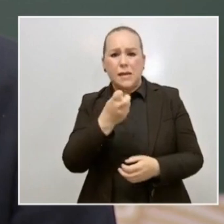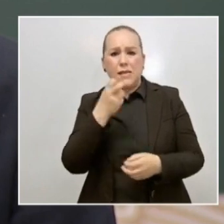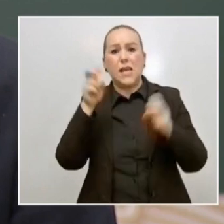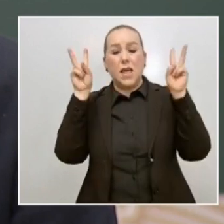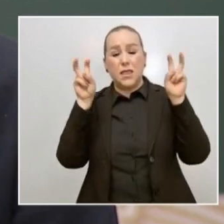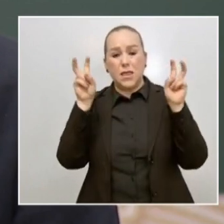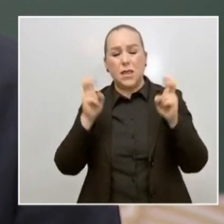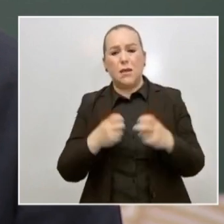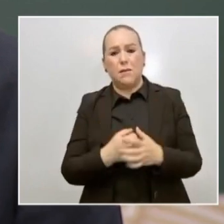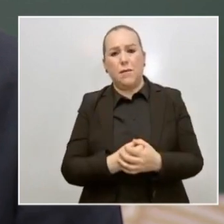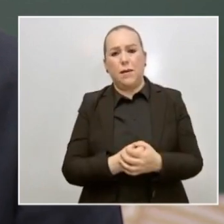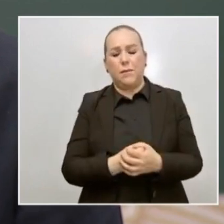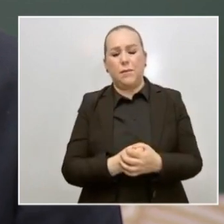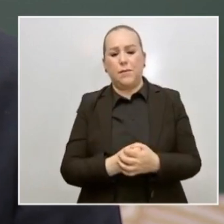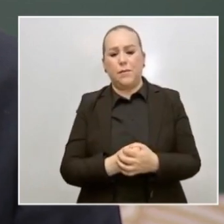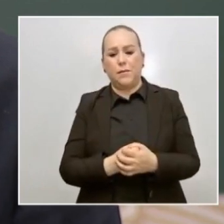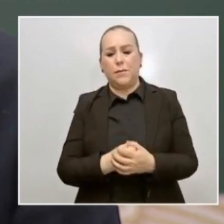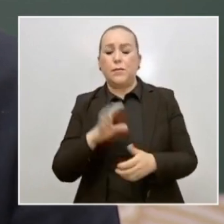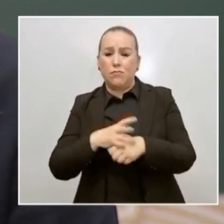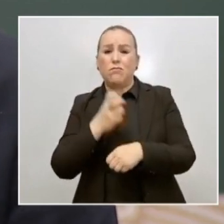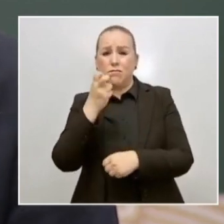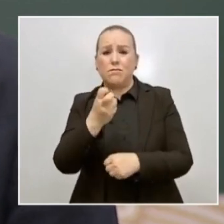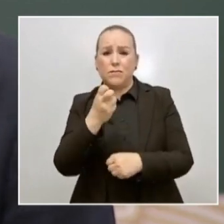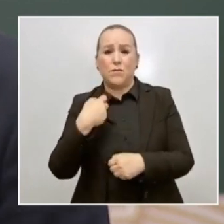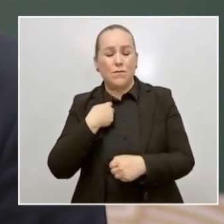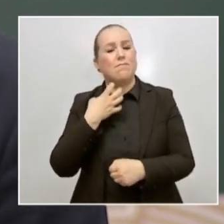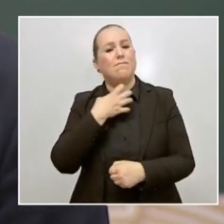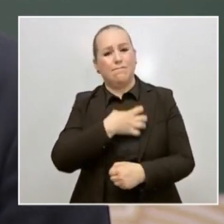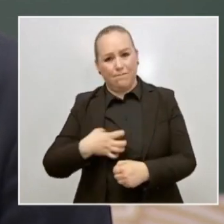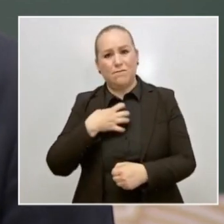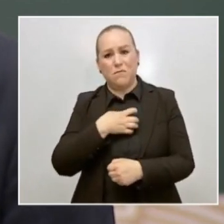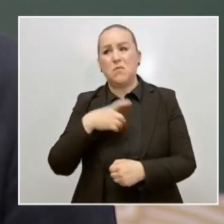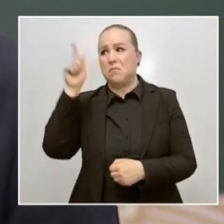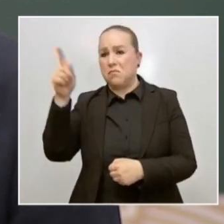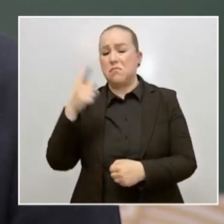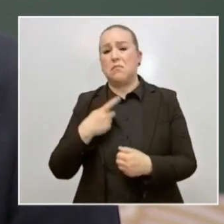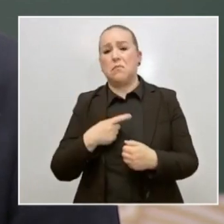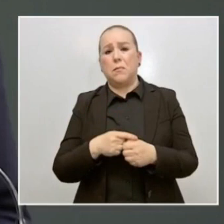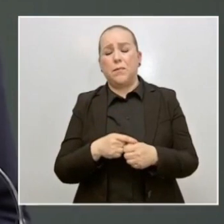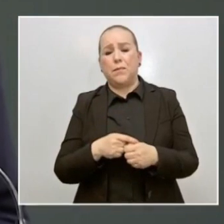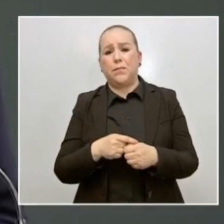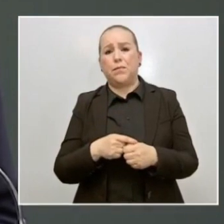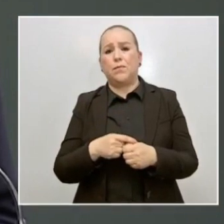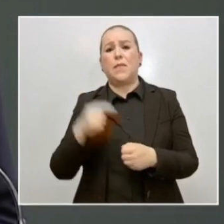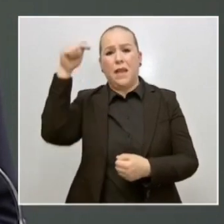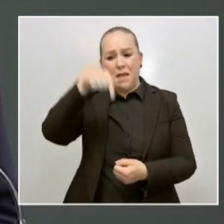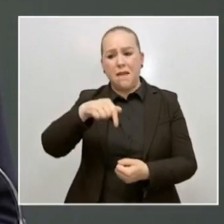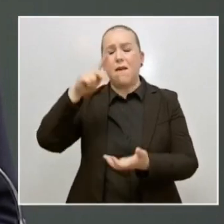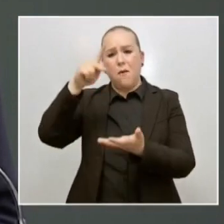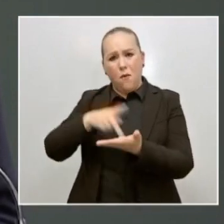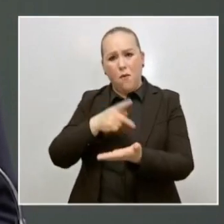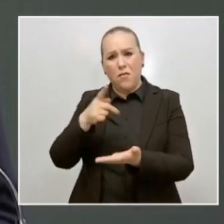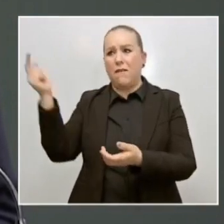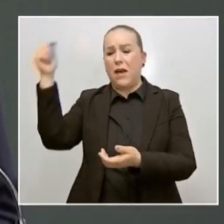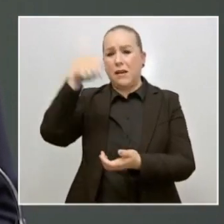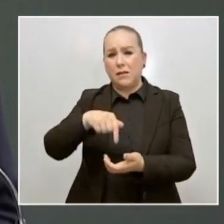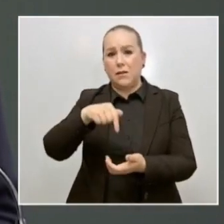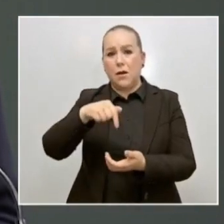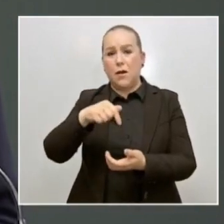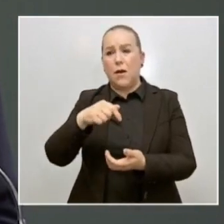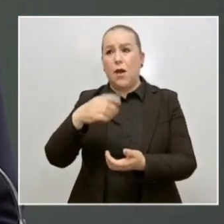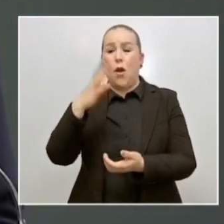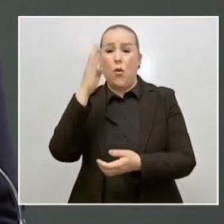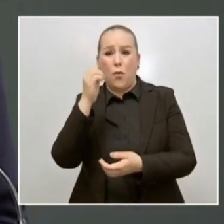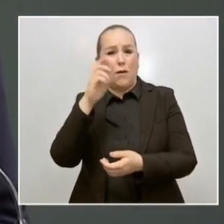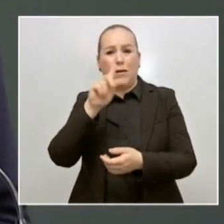como en otros. Por ello, nos da gusto que esté por novena ocasión en nuestro estado, por octava, perdón,